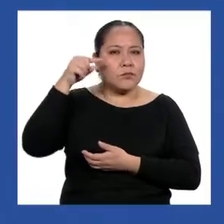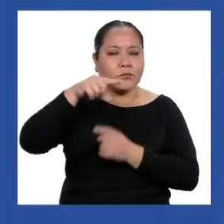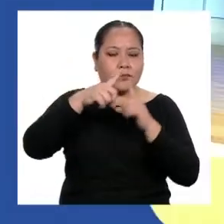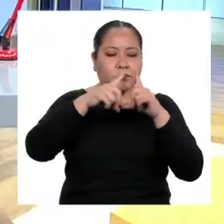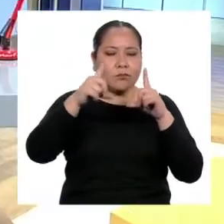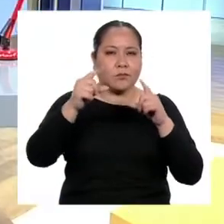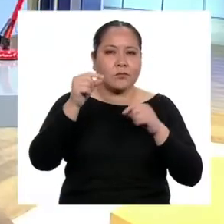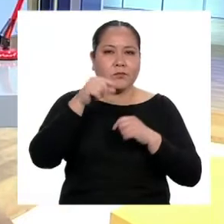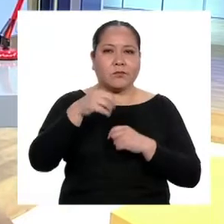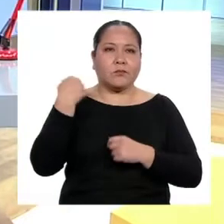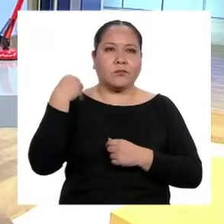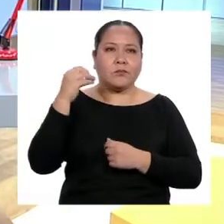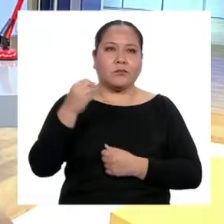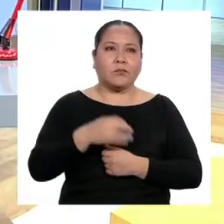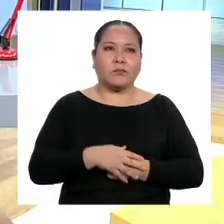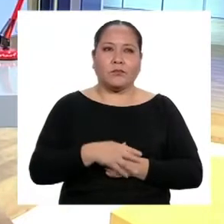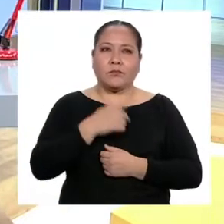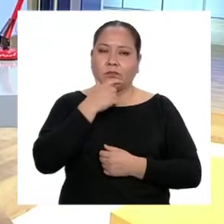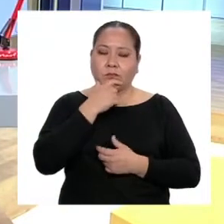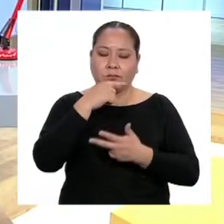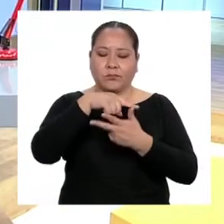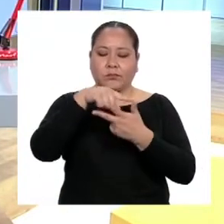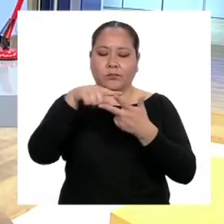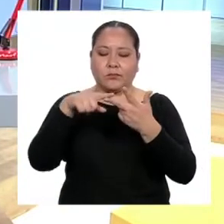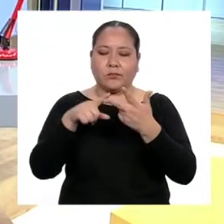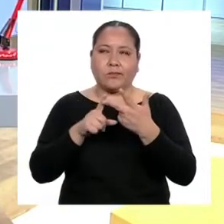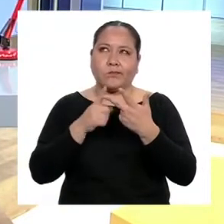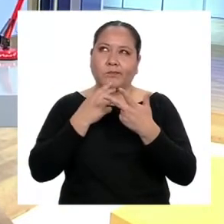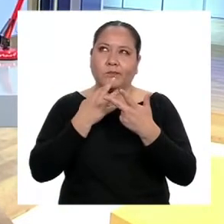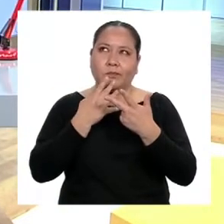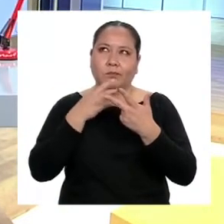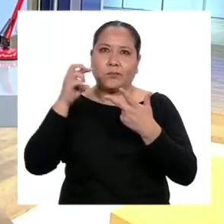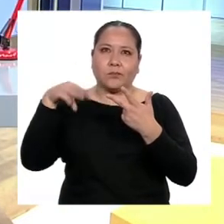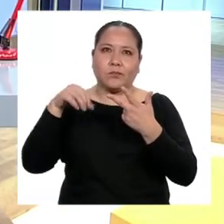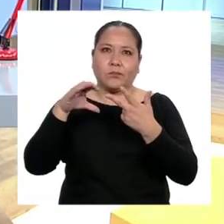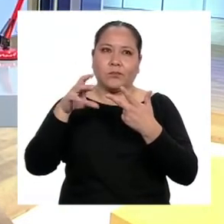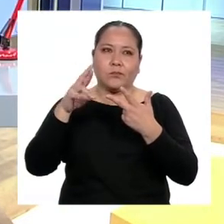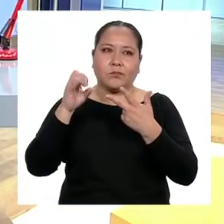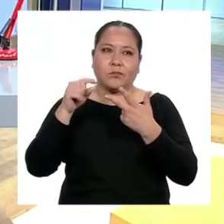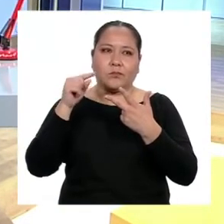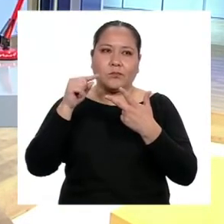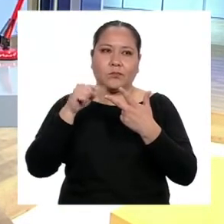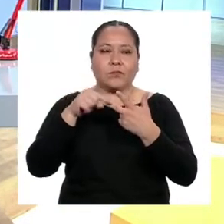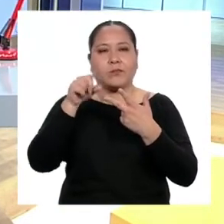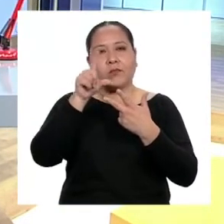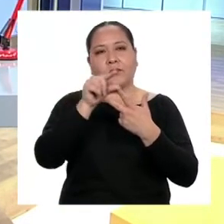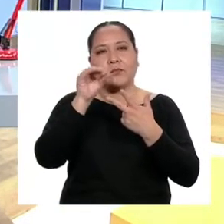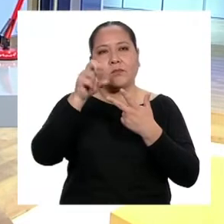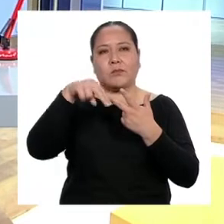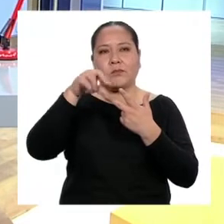párrafo? Voy a aplicar otra vez mi querida y conocida macro regla de...